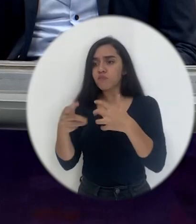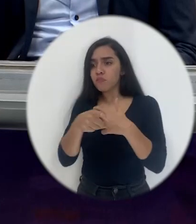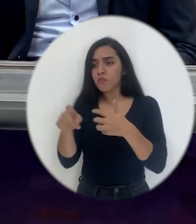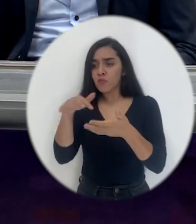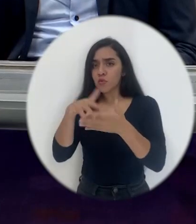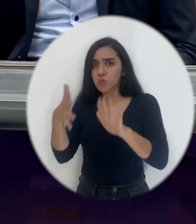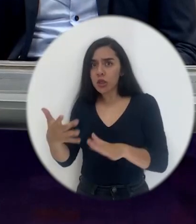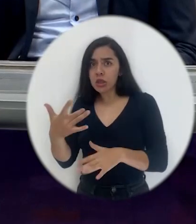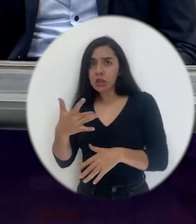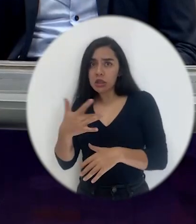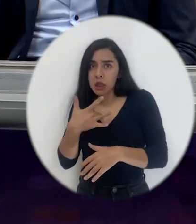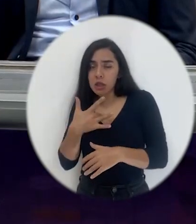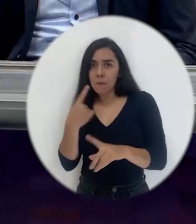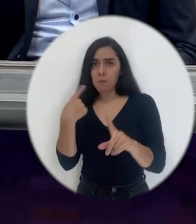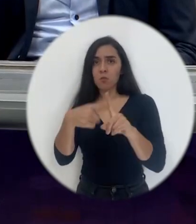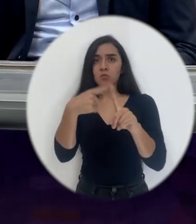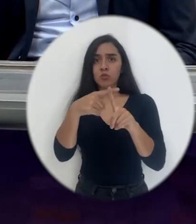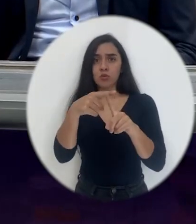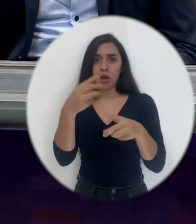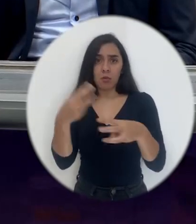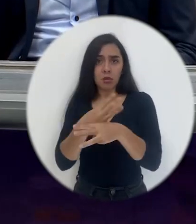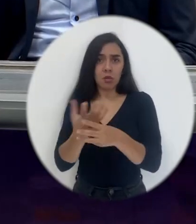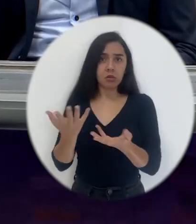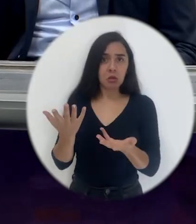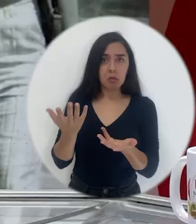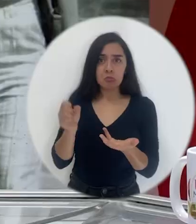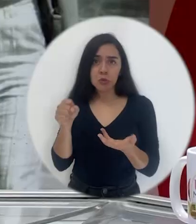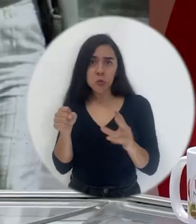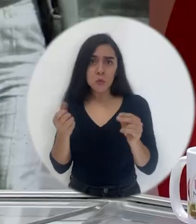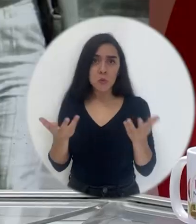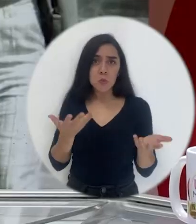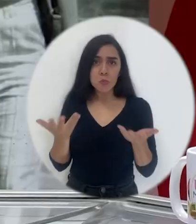tienen una actitud más positiva ante la matemática.